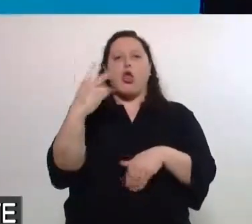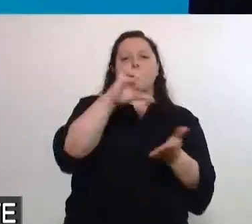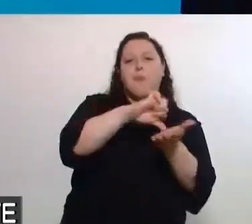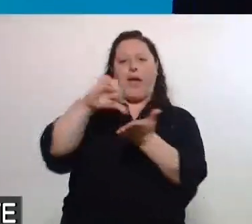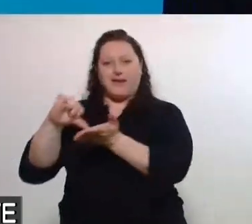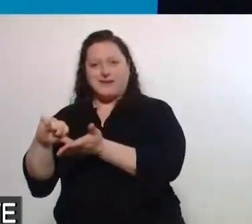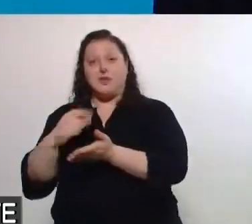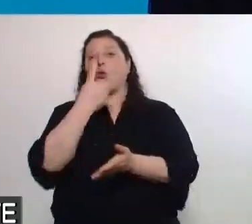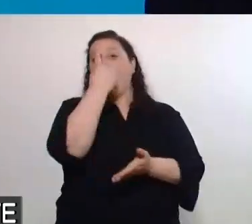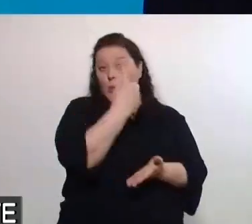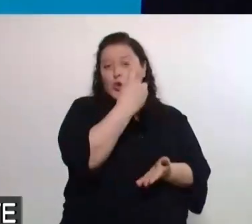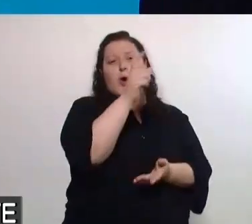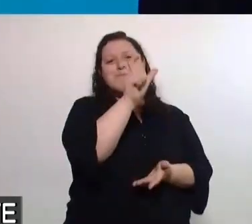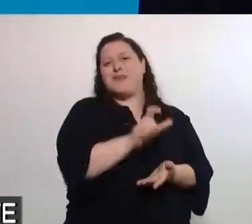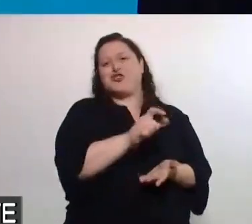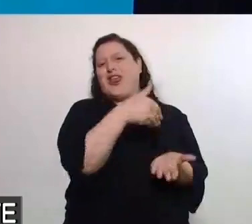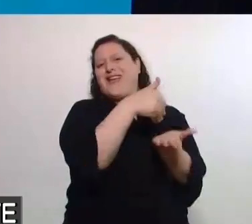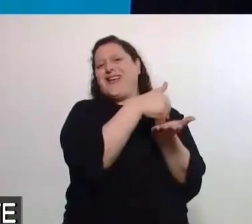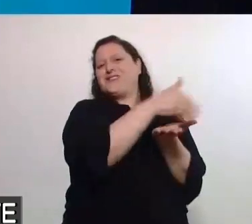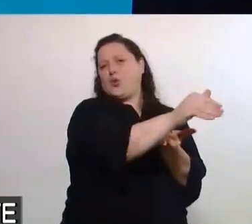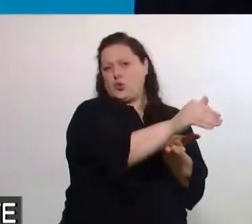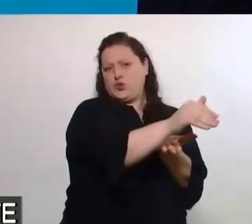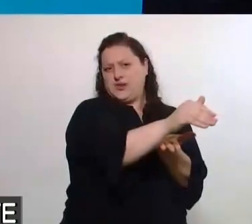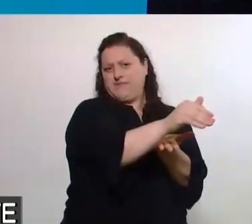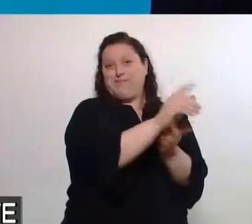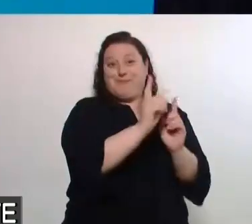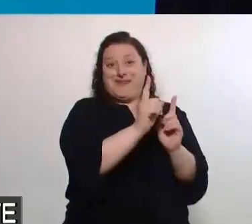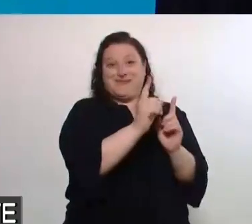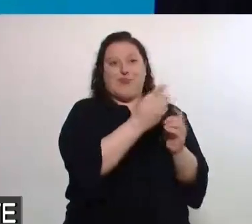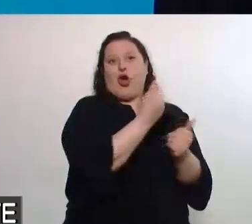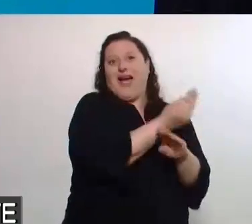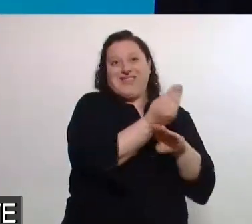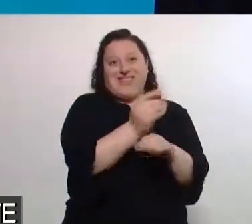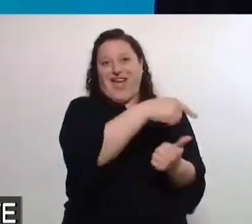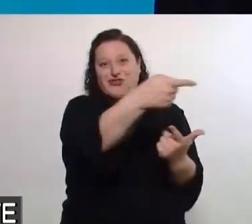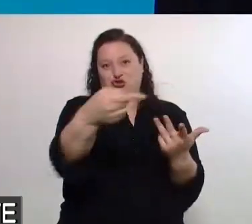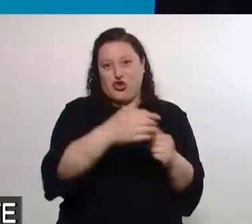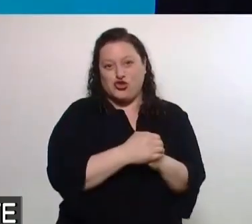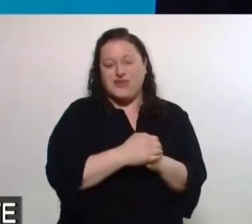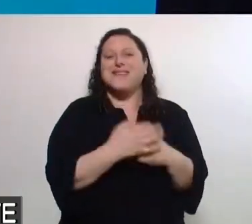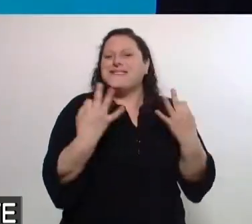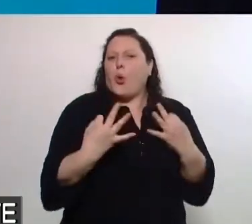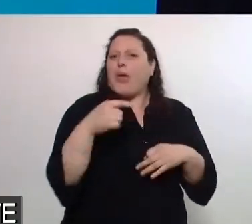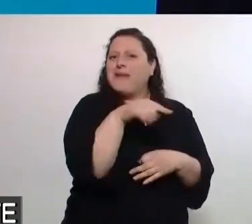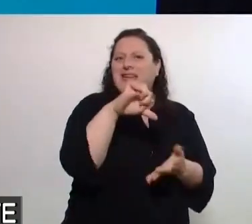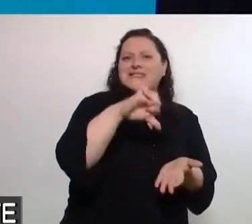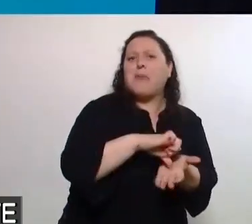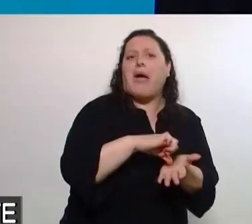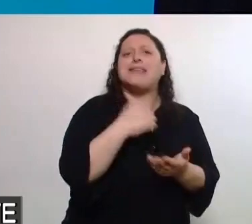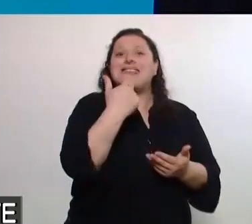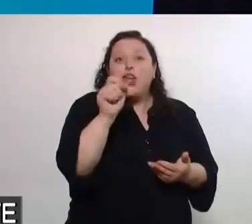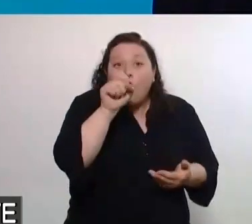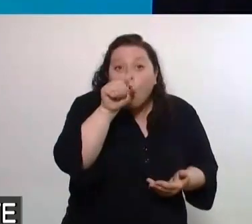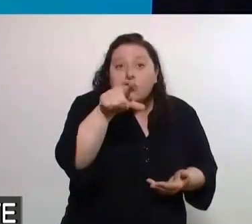que excluye, que es el que representan ellos y que probablemente deje a sus hijos a la buena